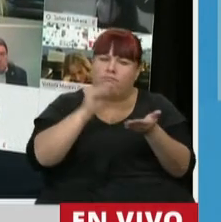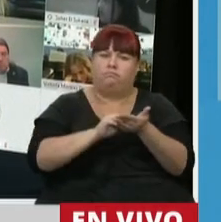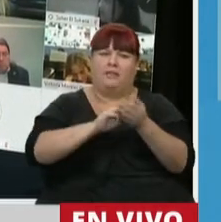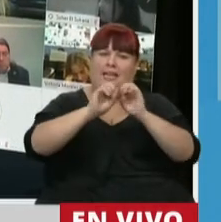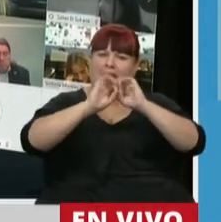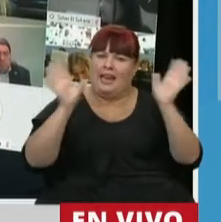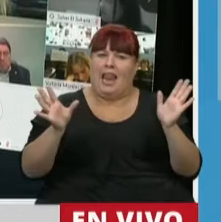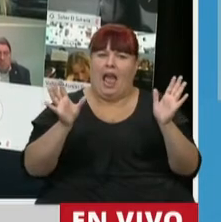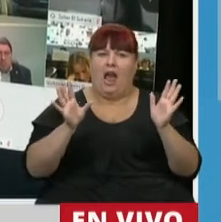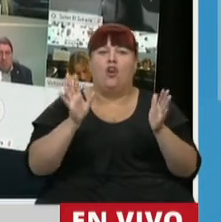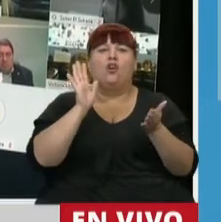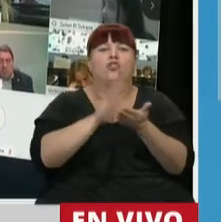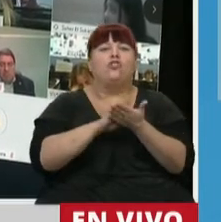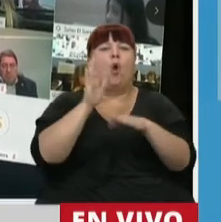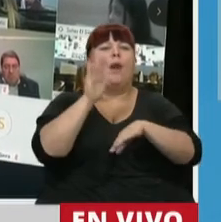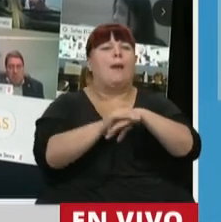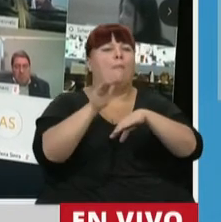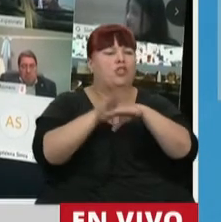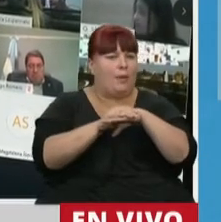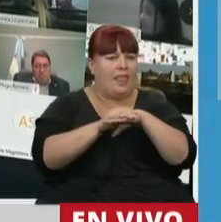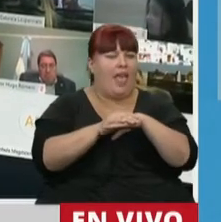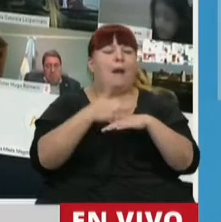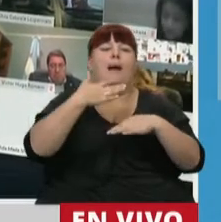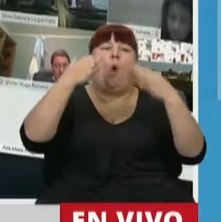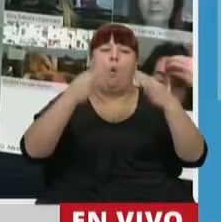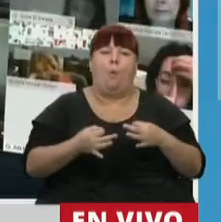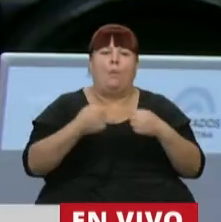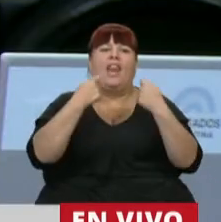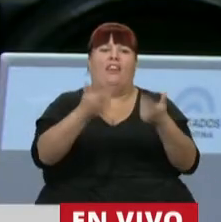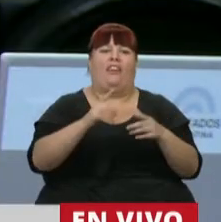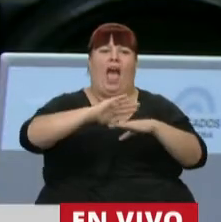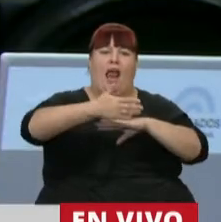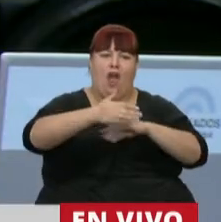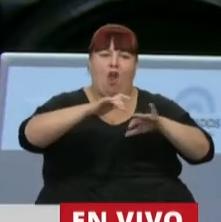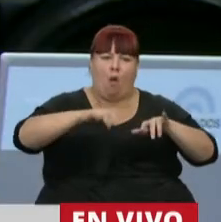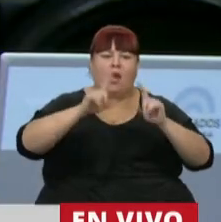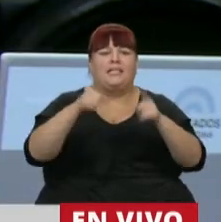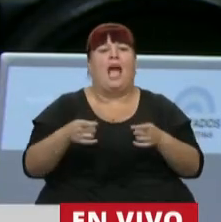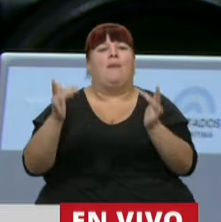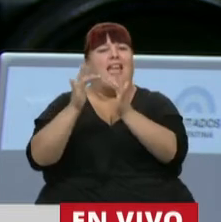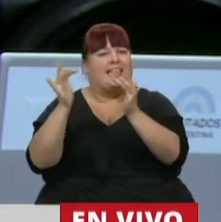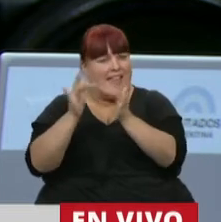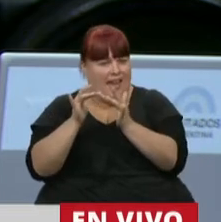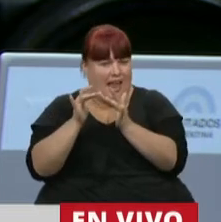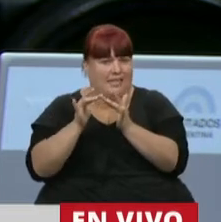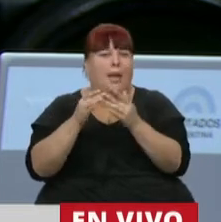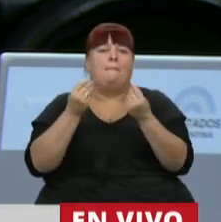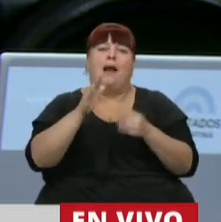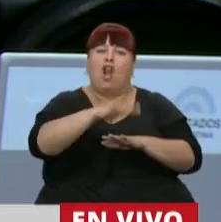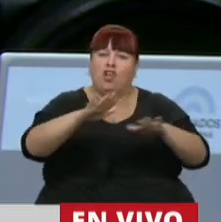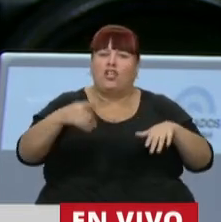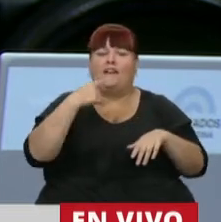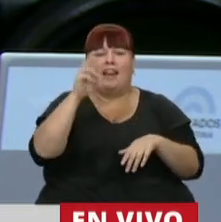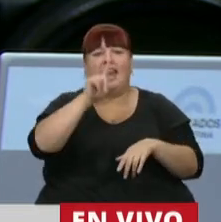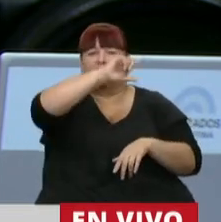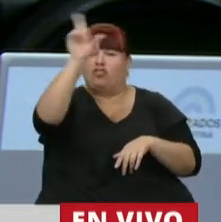explícita de la responsabilidad tanto en garantizar los recursos tecnológicos como de conectividad para que los niños